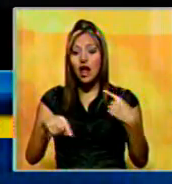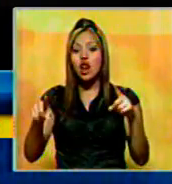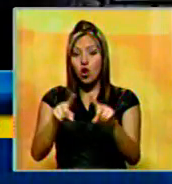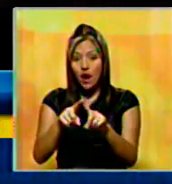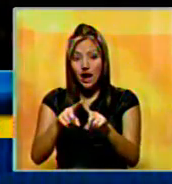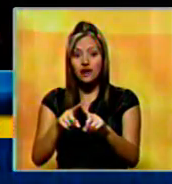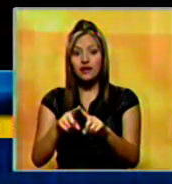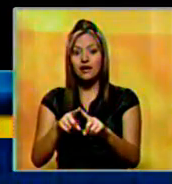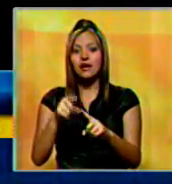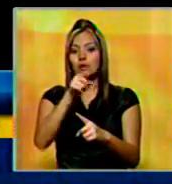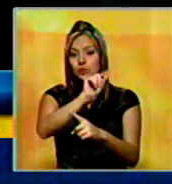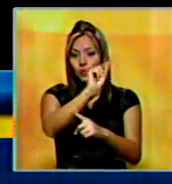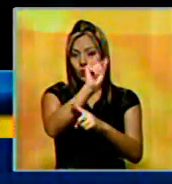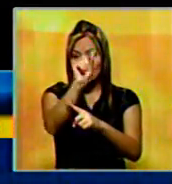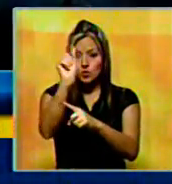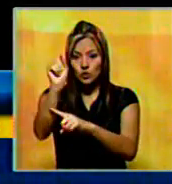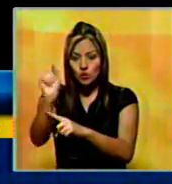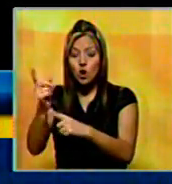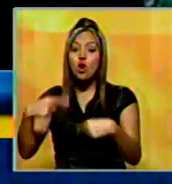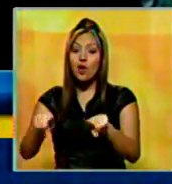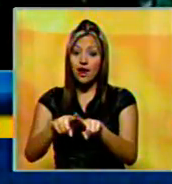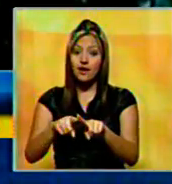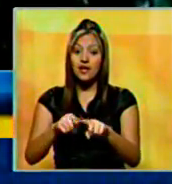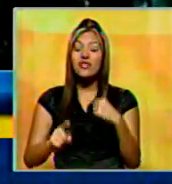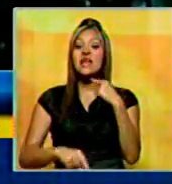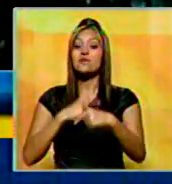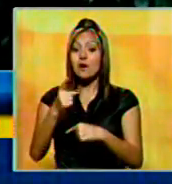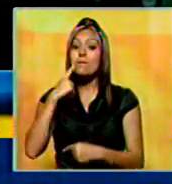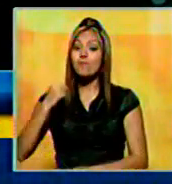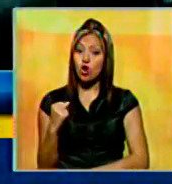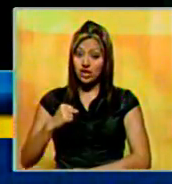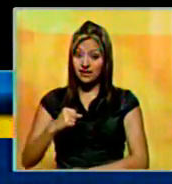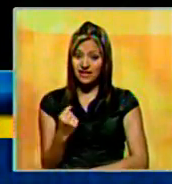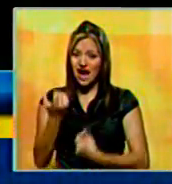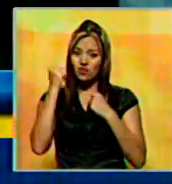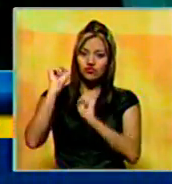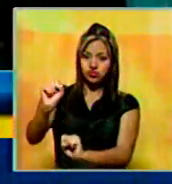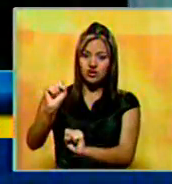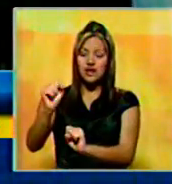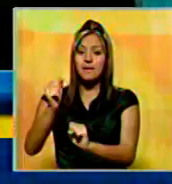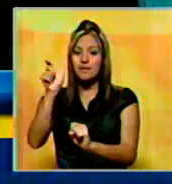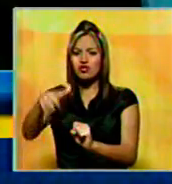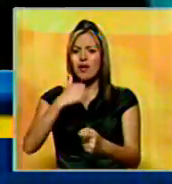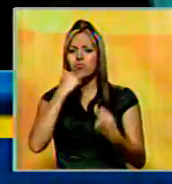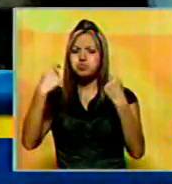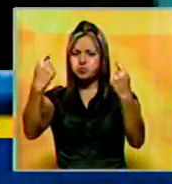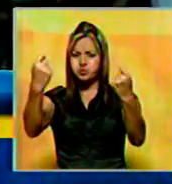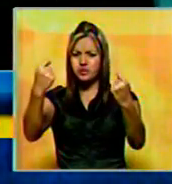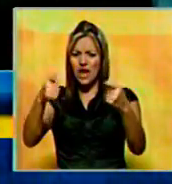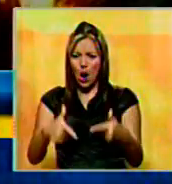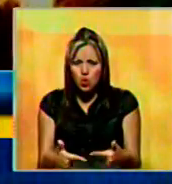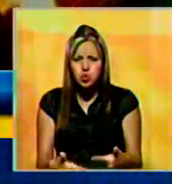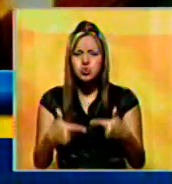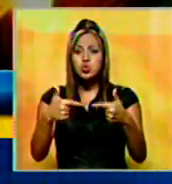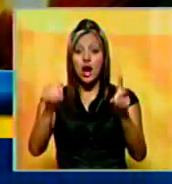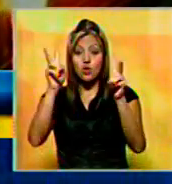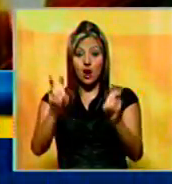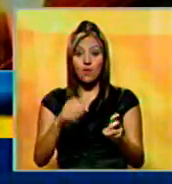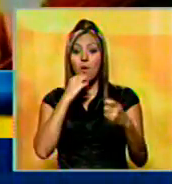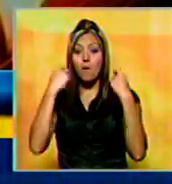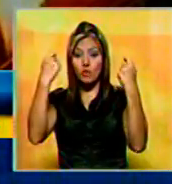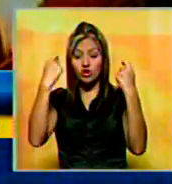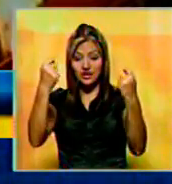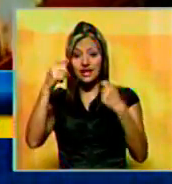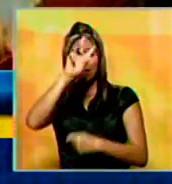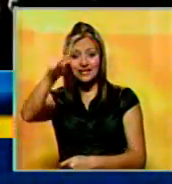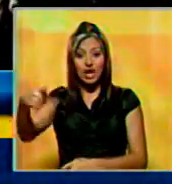y Brasilia. El anuncio se produce después de que la policía, antidisturbios y los manifestantes se enfrentaran en nuevas protestas en